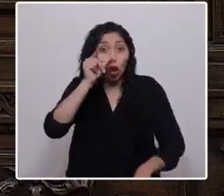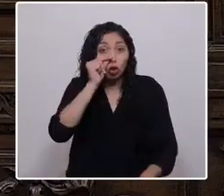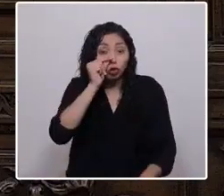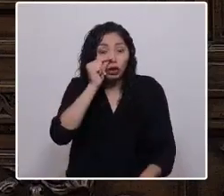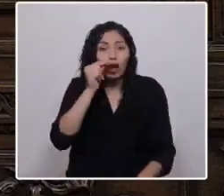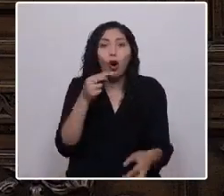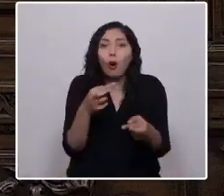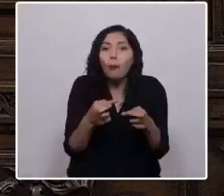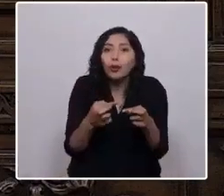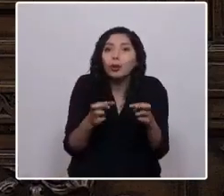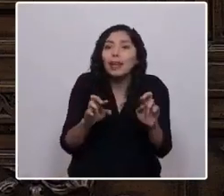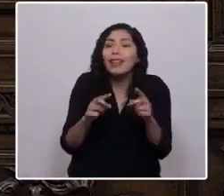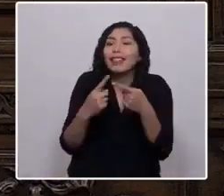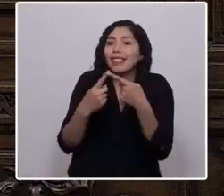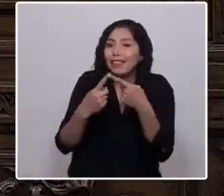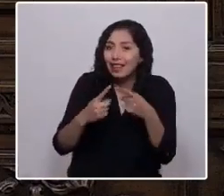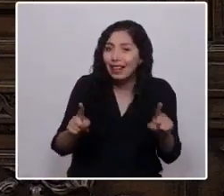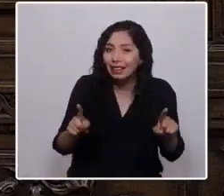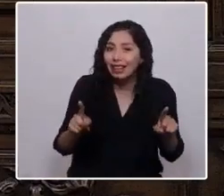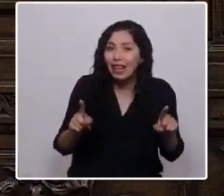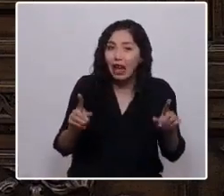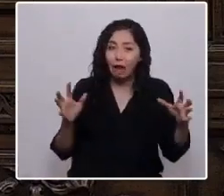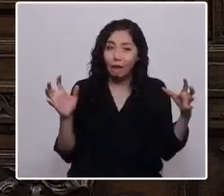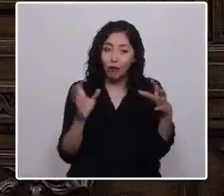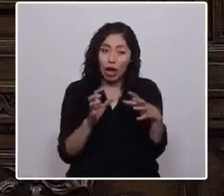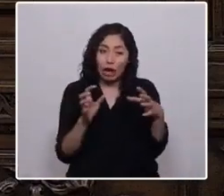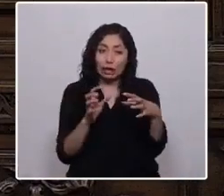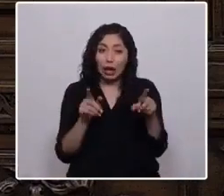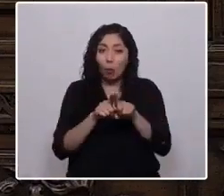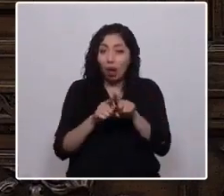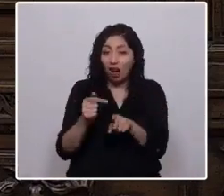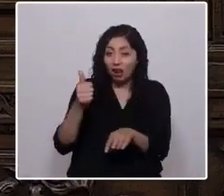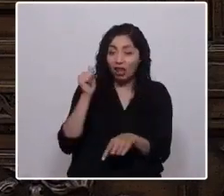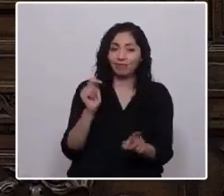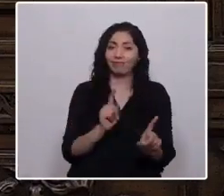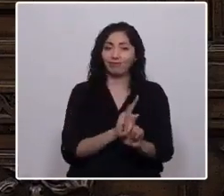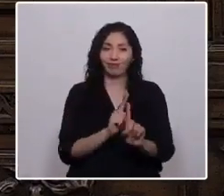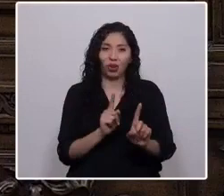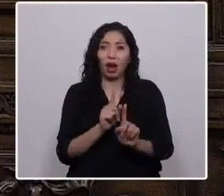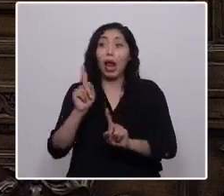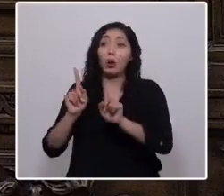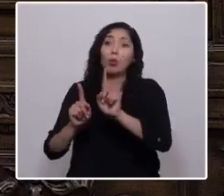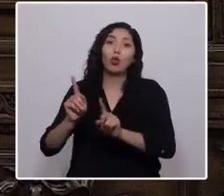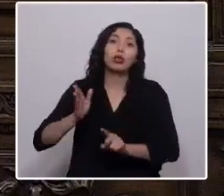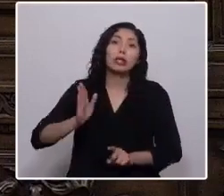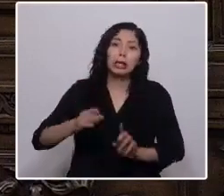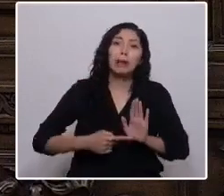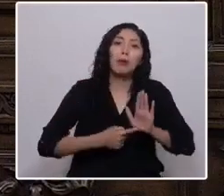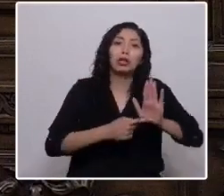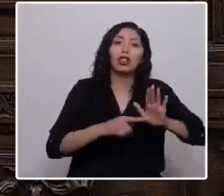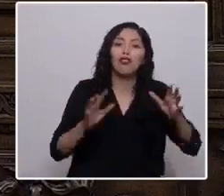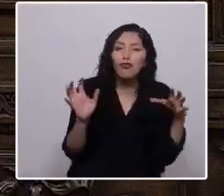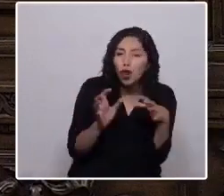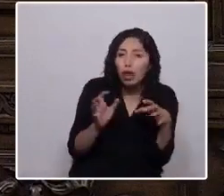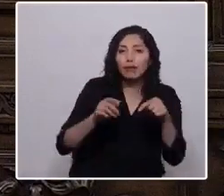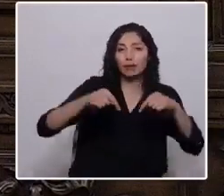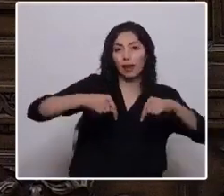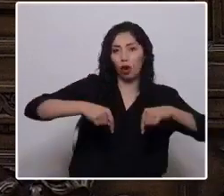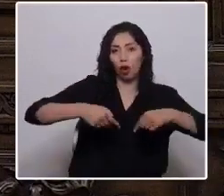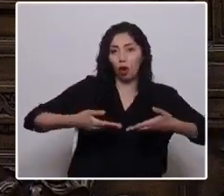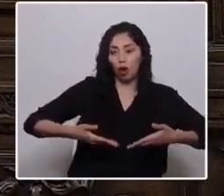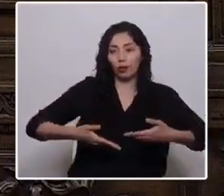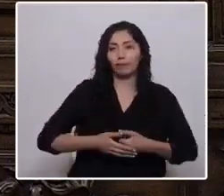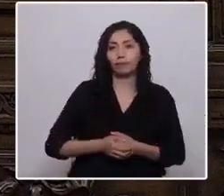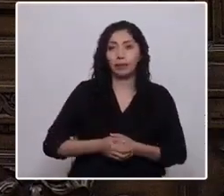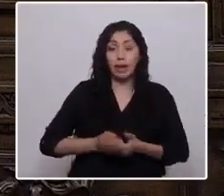distinta, no anclada a la violencia de ayer o a la que irracionalmente algunos siguen demostrando hoy día. Que este inicio del debate